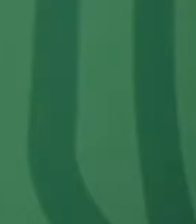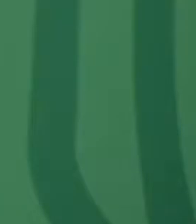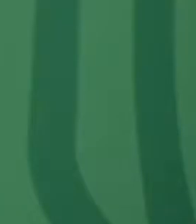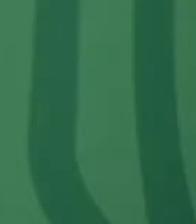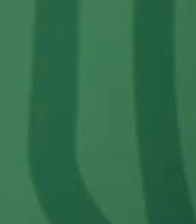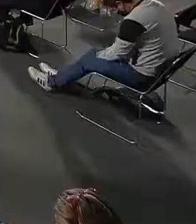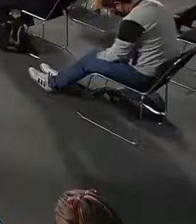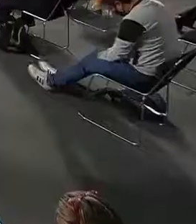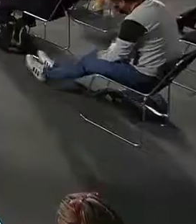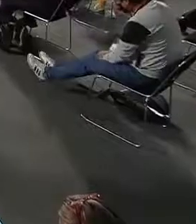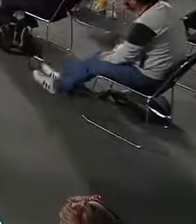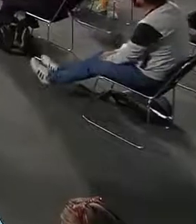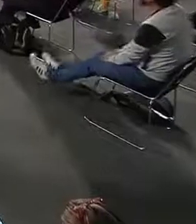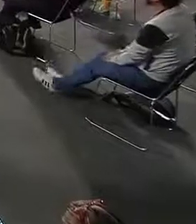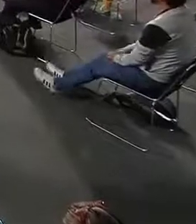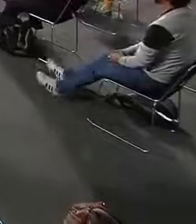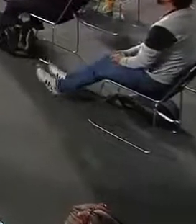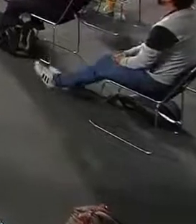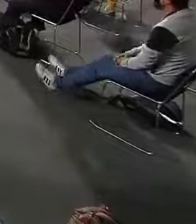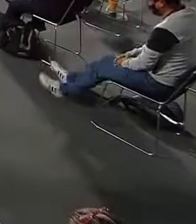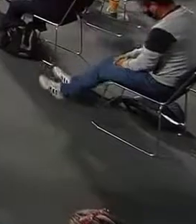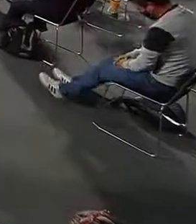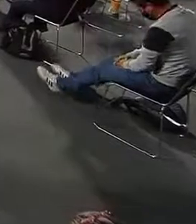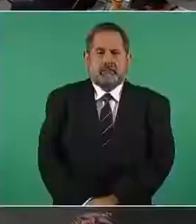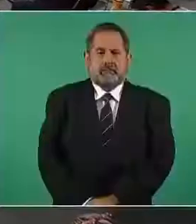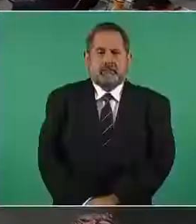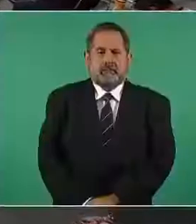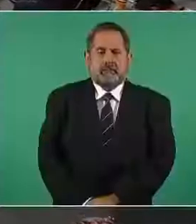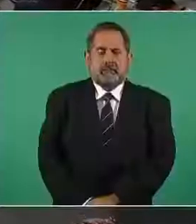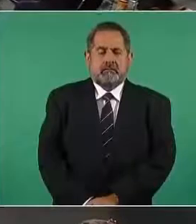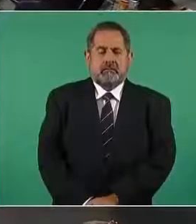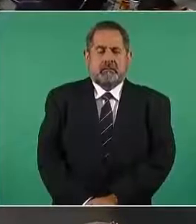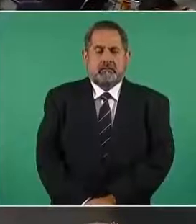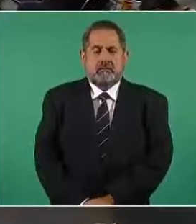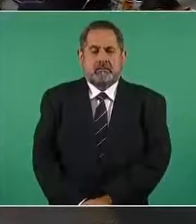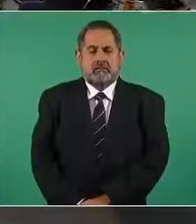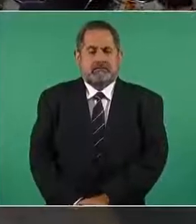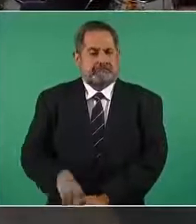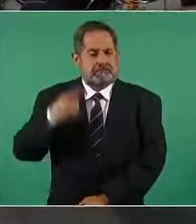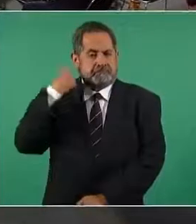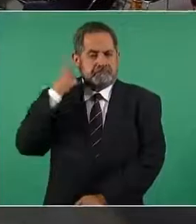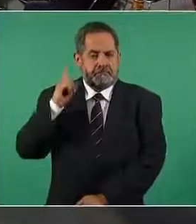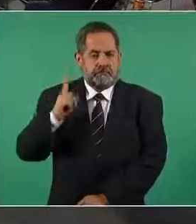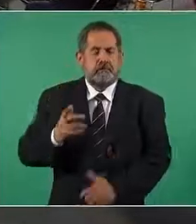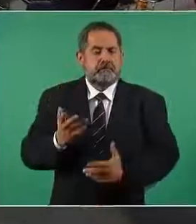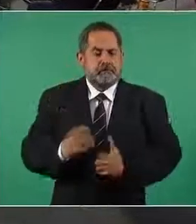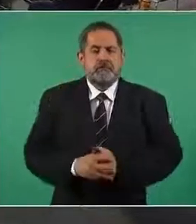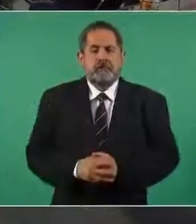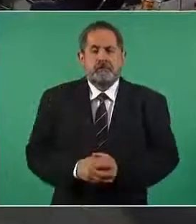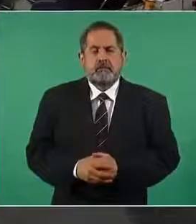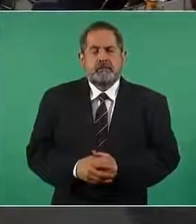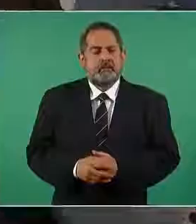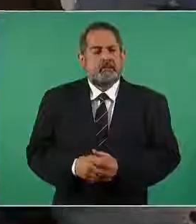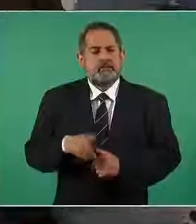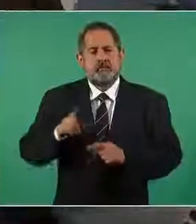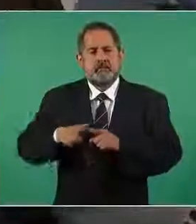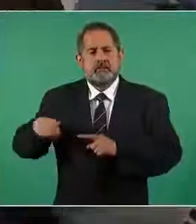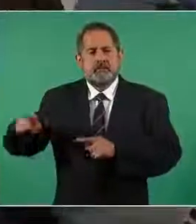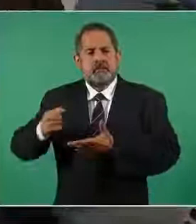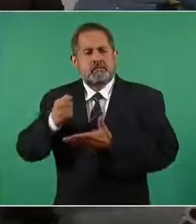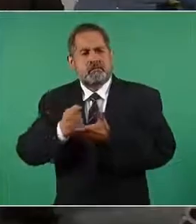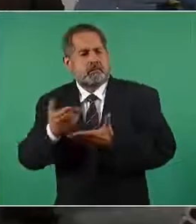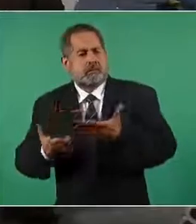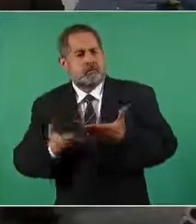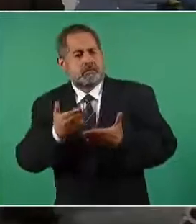gracias presidente cindia cerra de canal 11 presidente el 3 de septiembre el congreso de hidalgo aprobó una iniciativa que